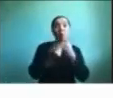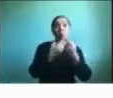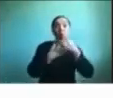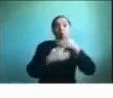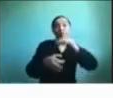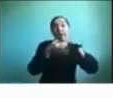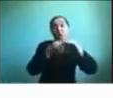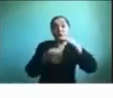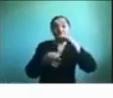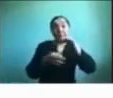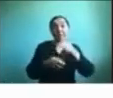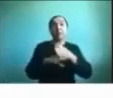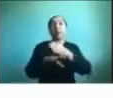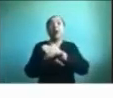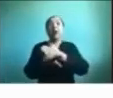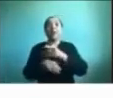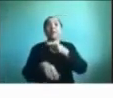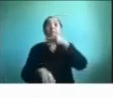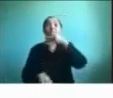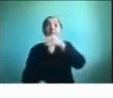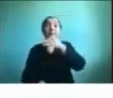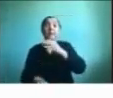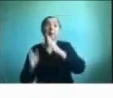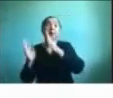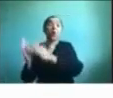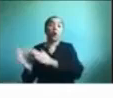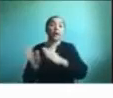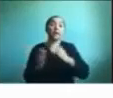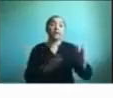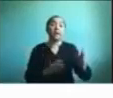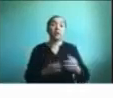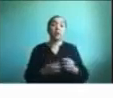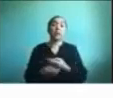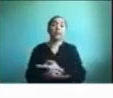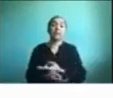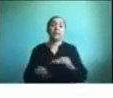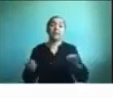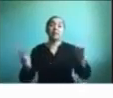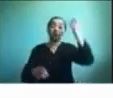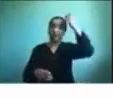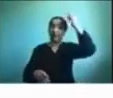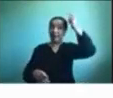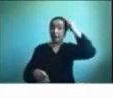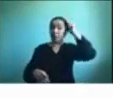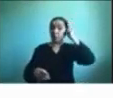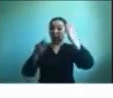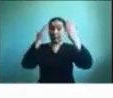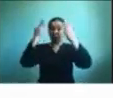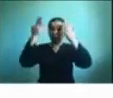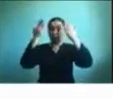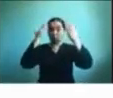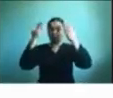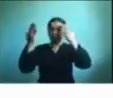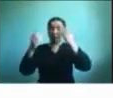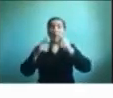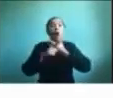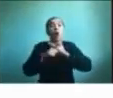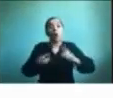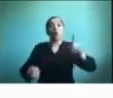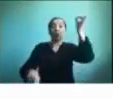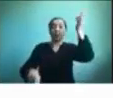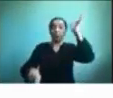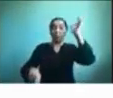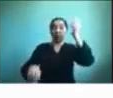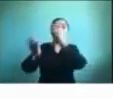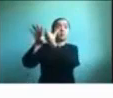contarles que estamos organizando con el servicio de neuropsicología de sedeti otros webinars así que pronto